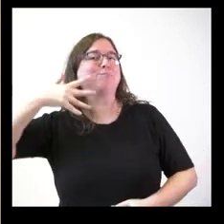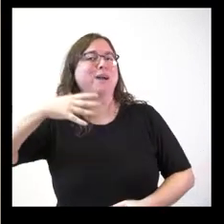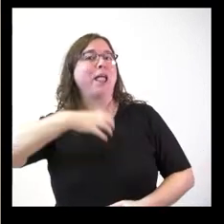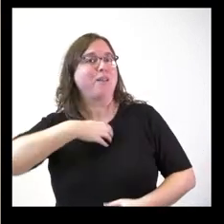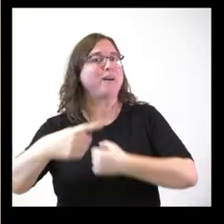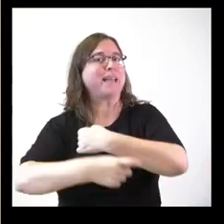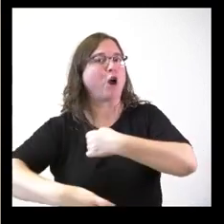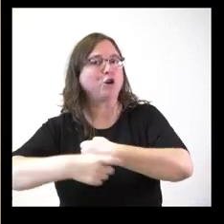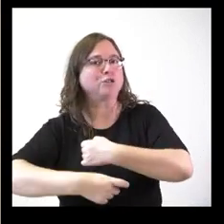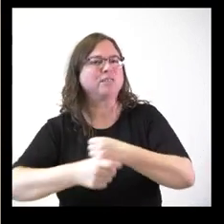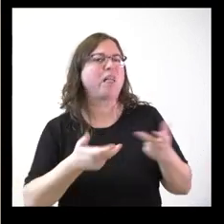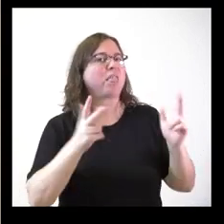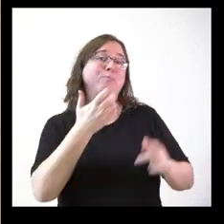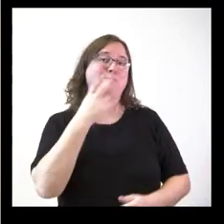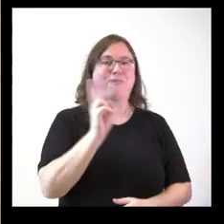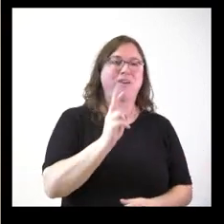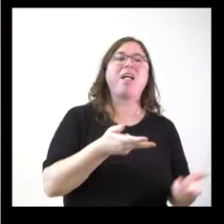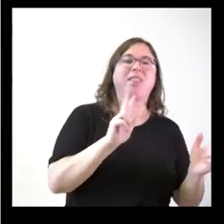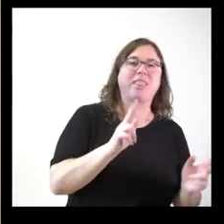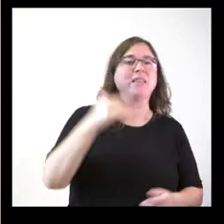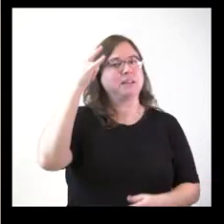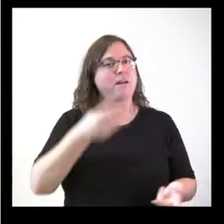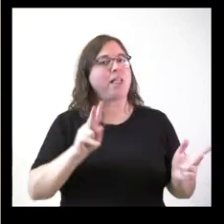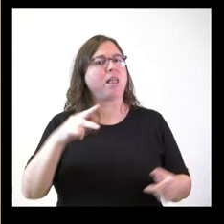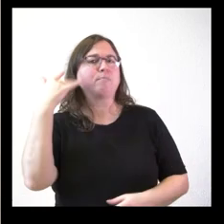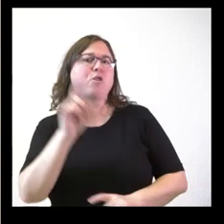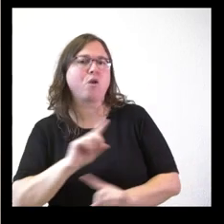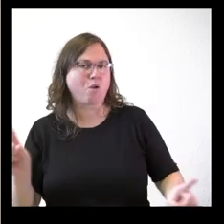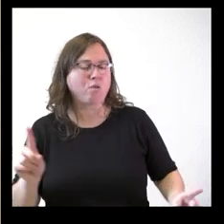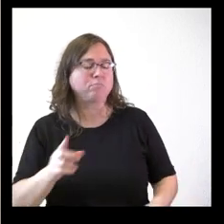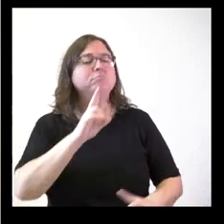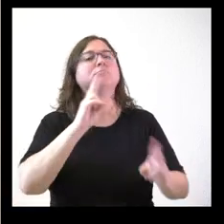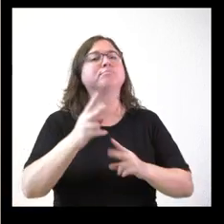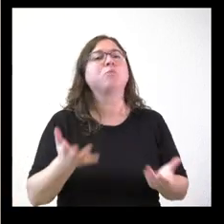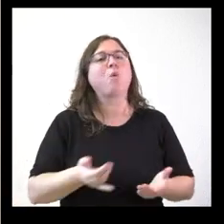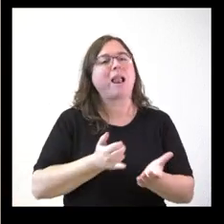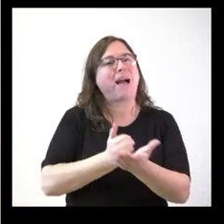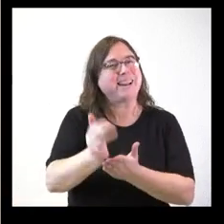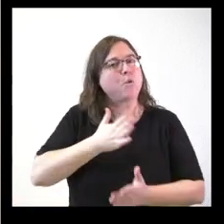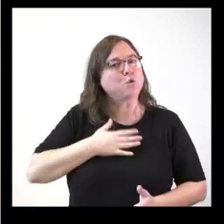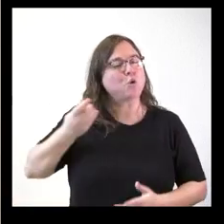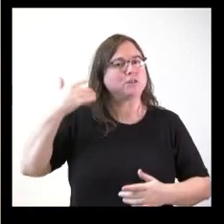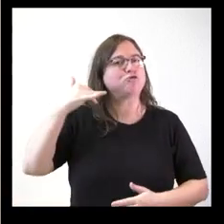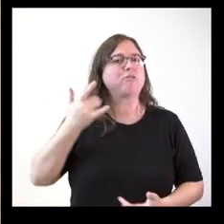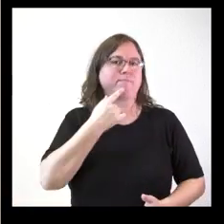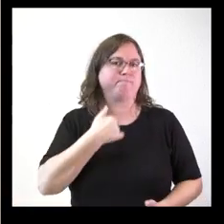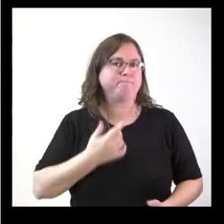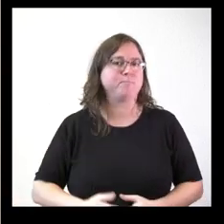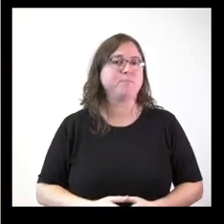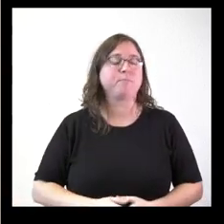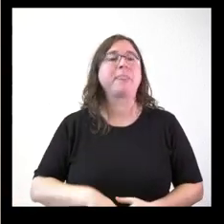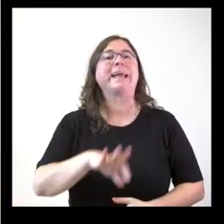como podrían haber sido la de Valladolid o Salud. No sé qué podrían decir a los agricultores sorianos. Y al señor